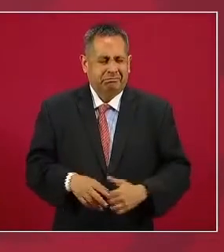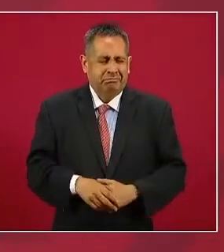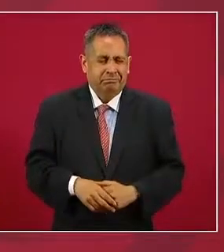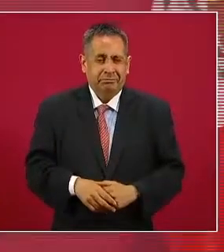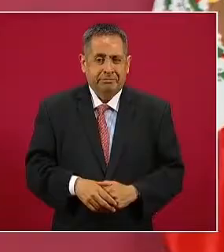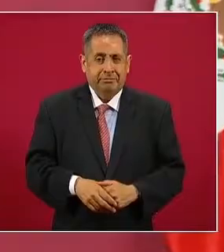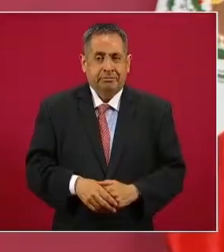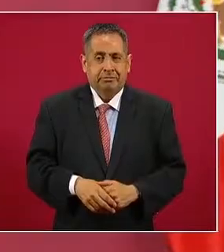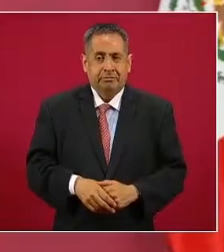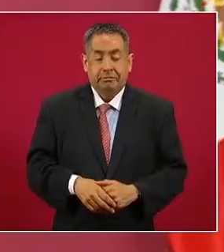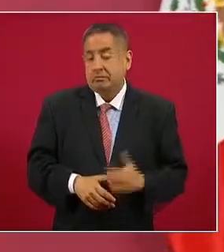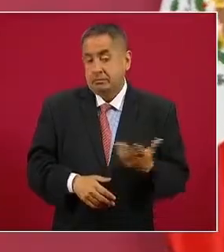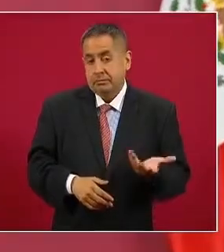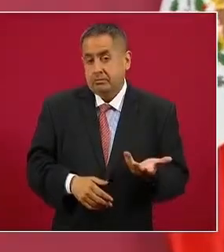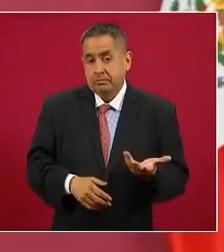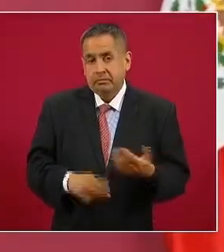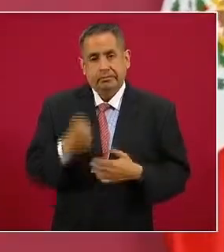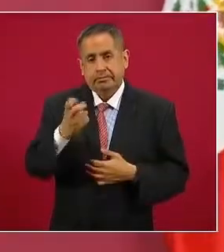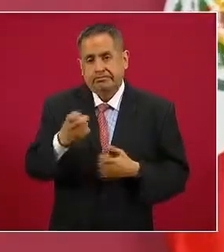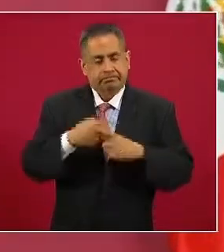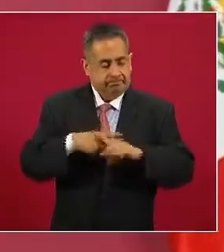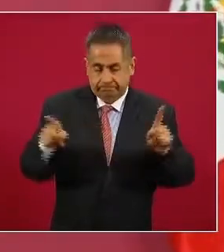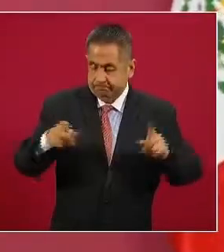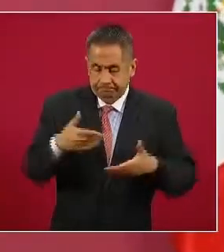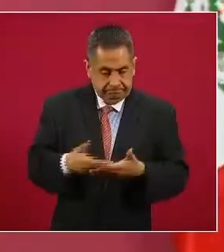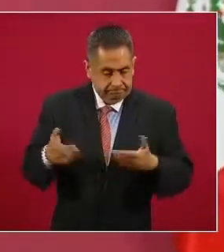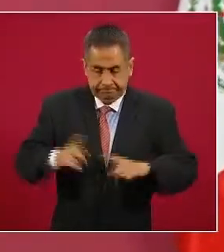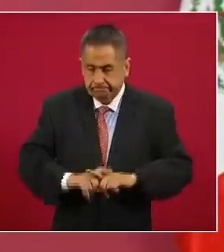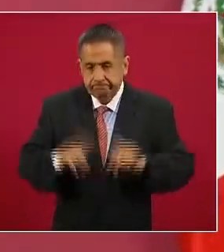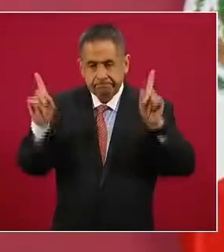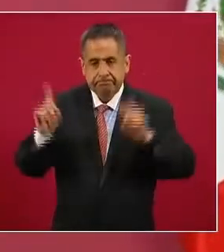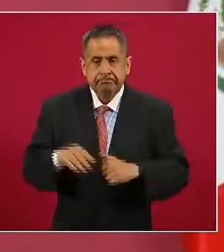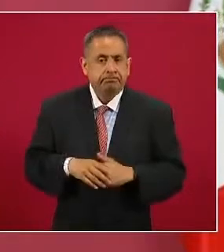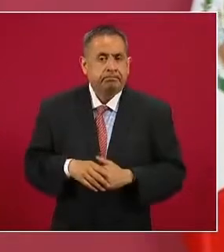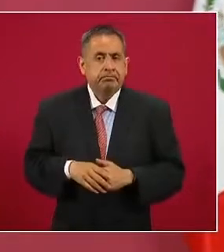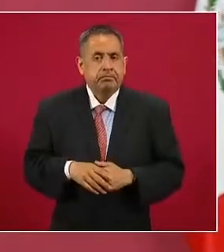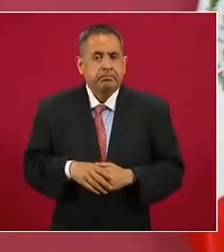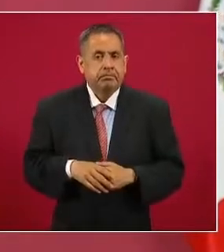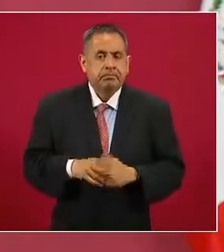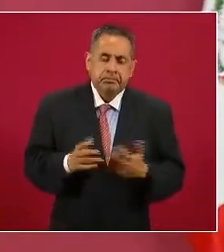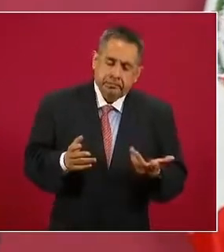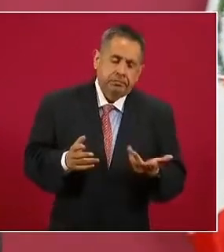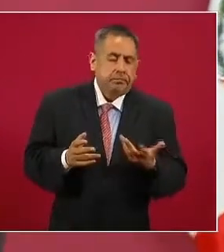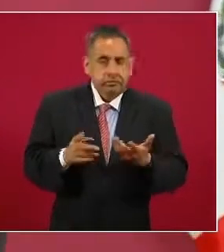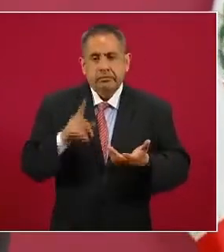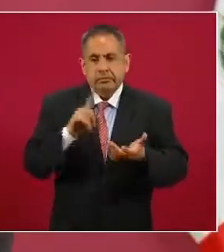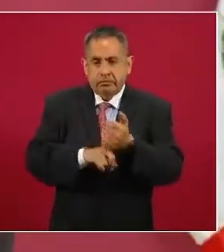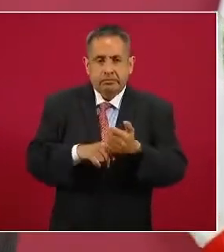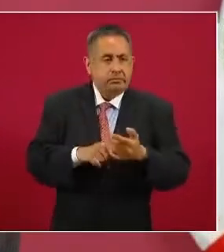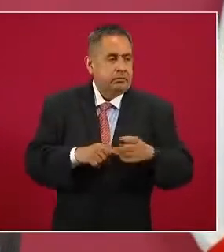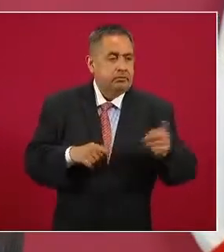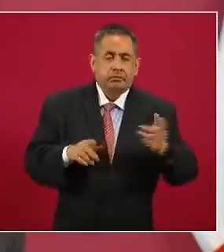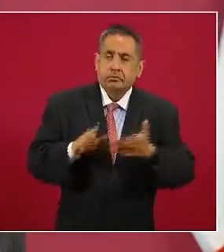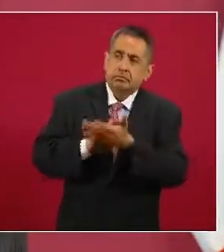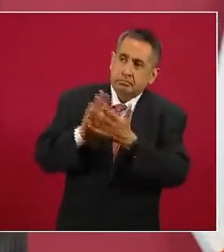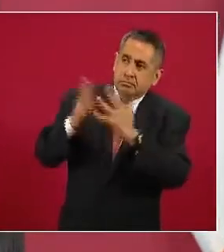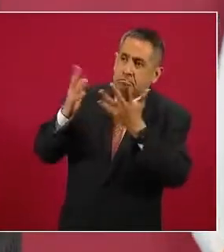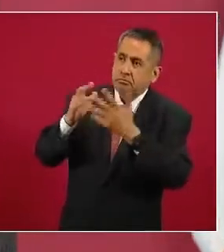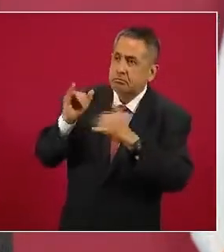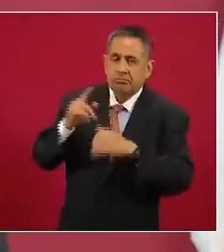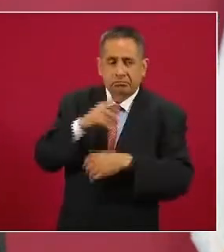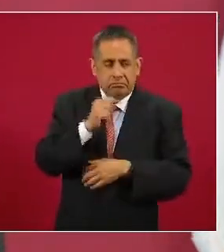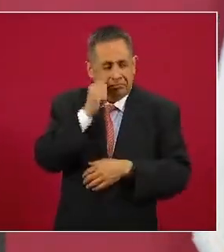entonces ahora es distinto independientemente si hay reconocimiento o no